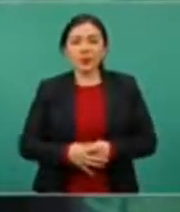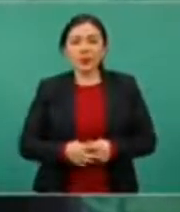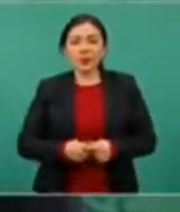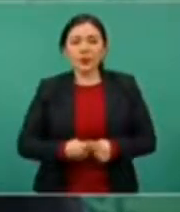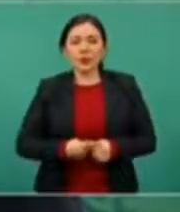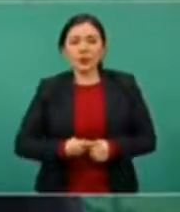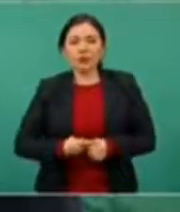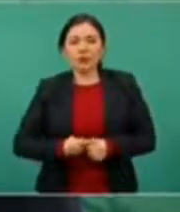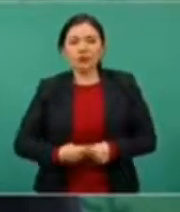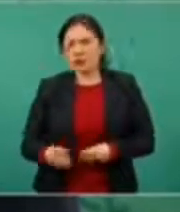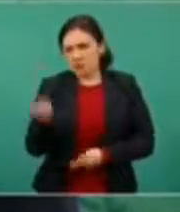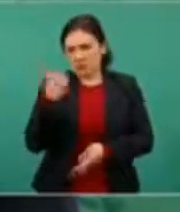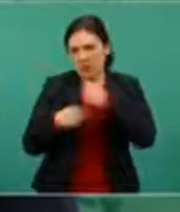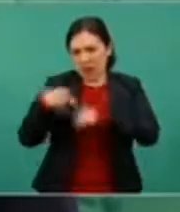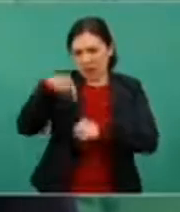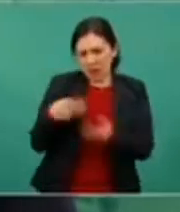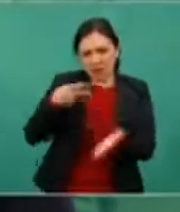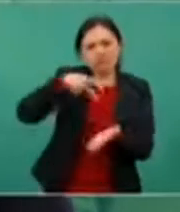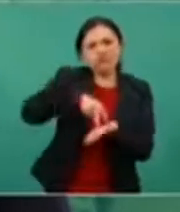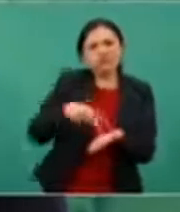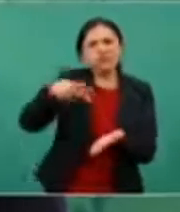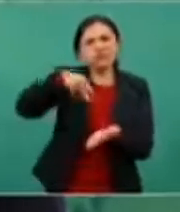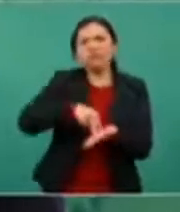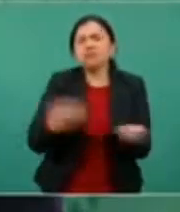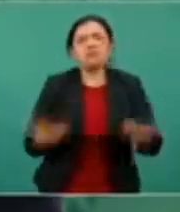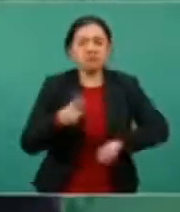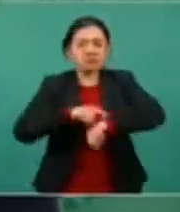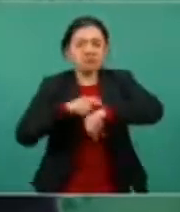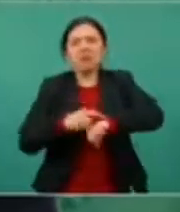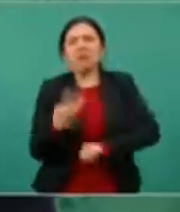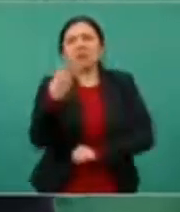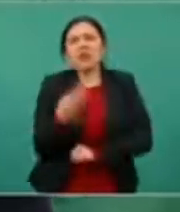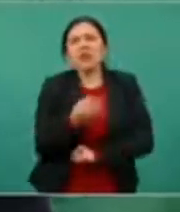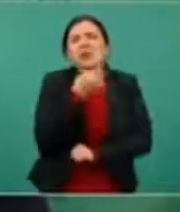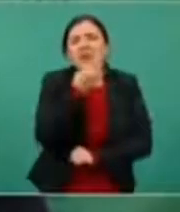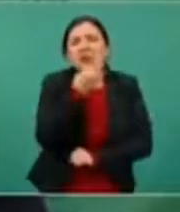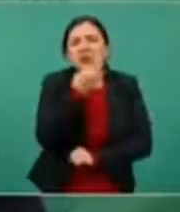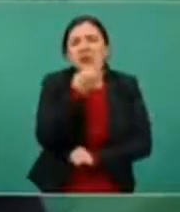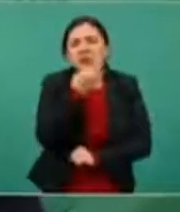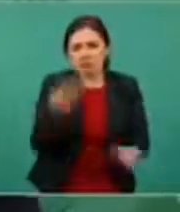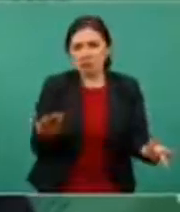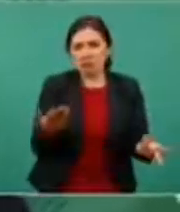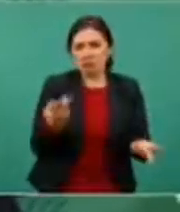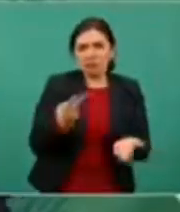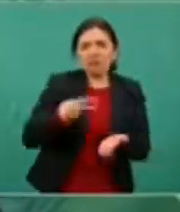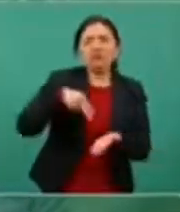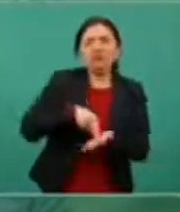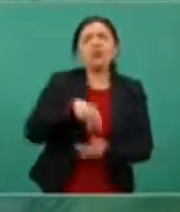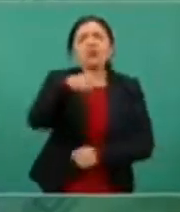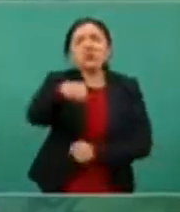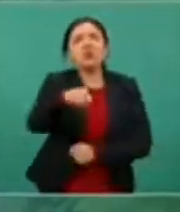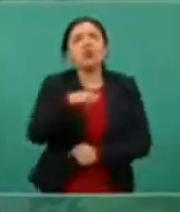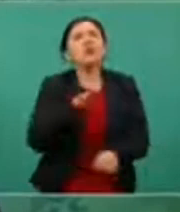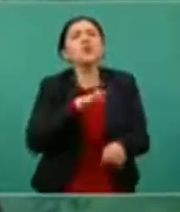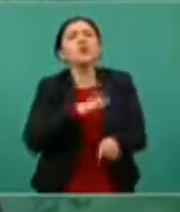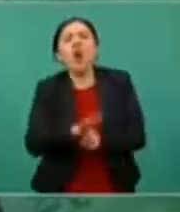Tres minutos a cada uno. A ver, ¿a qué le tiras